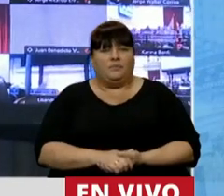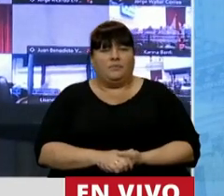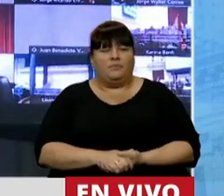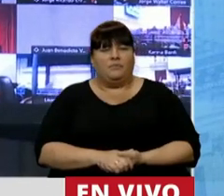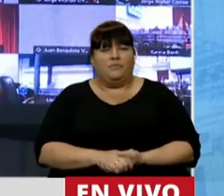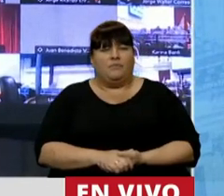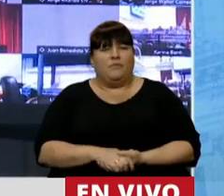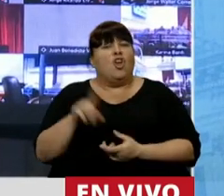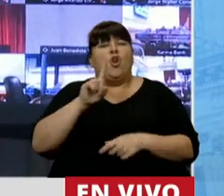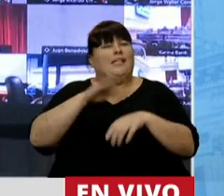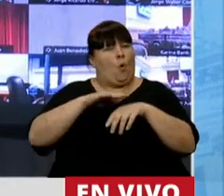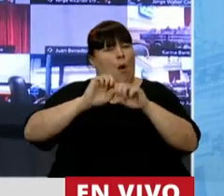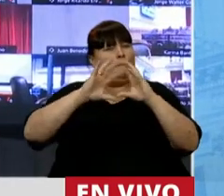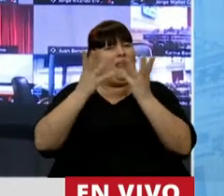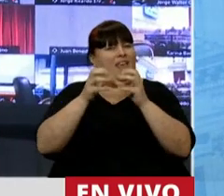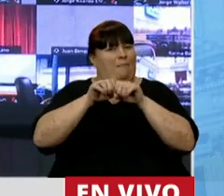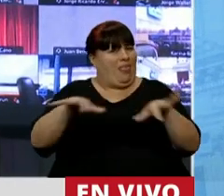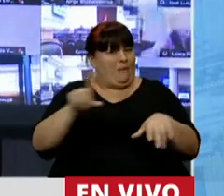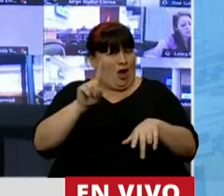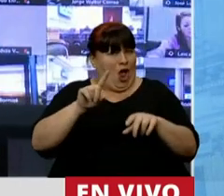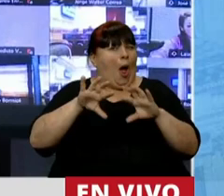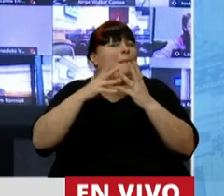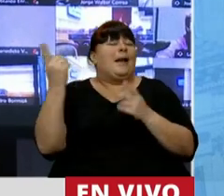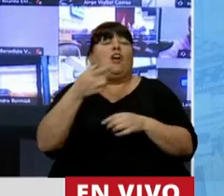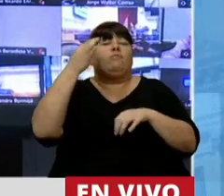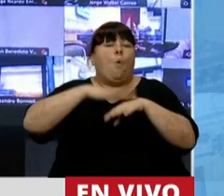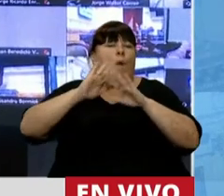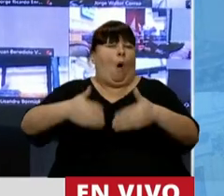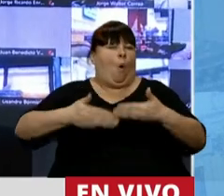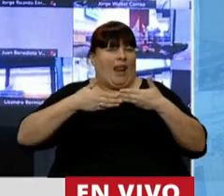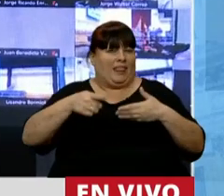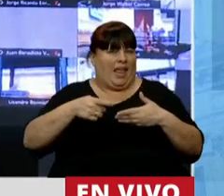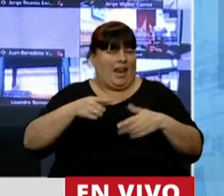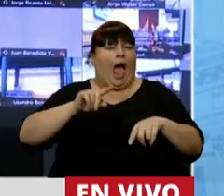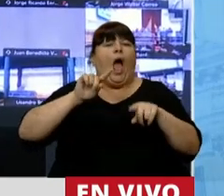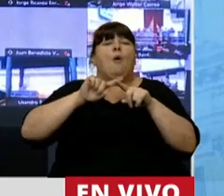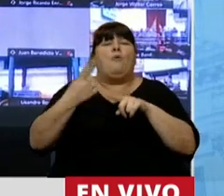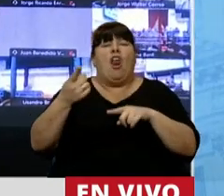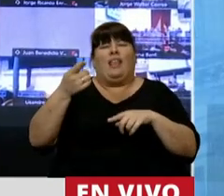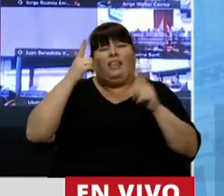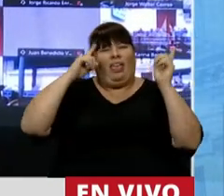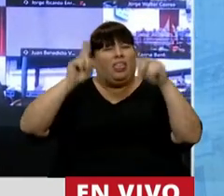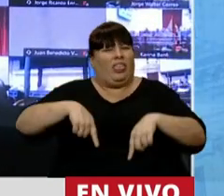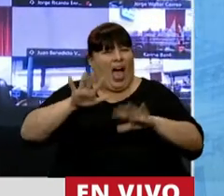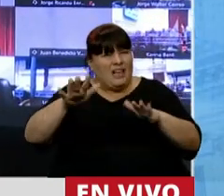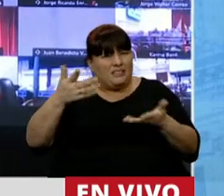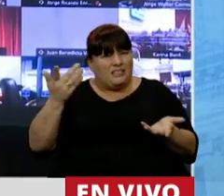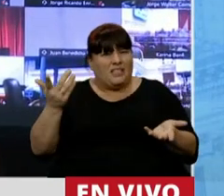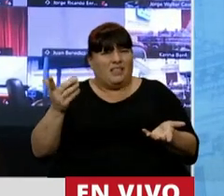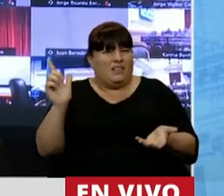Y no fue la pandemia, porque la pandemia está para todos. Fue la cuarentena y políticas delirantes como estas.